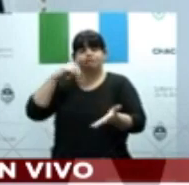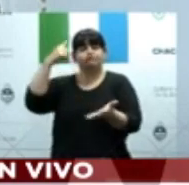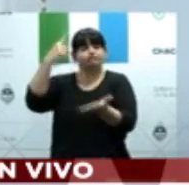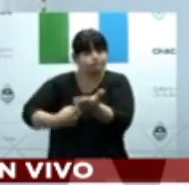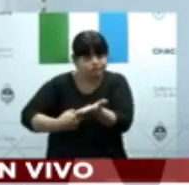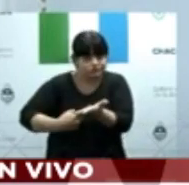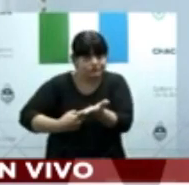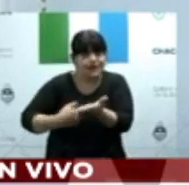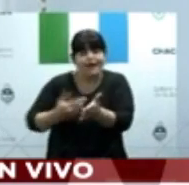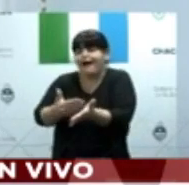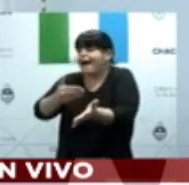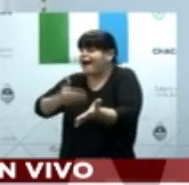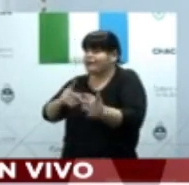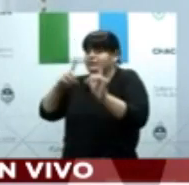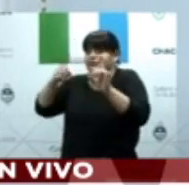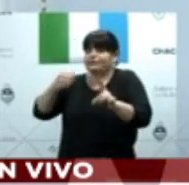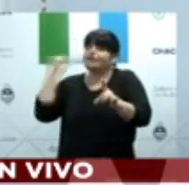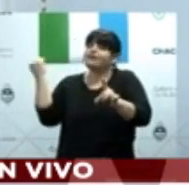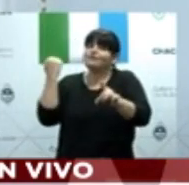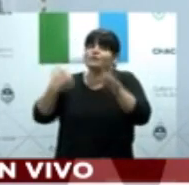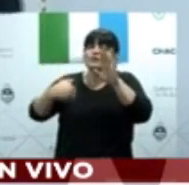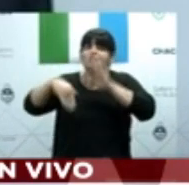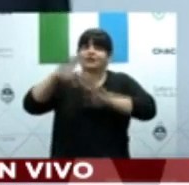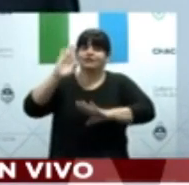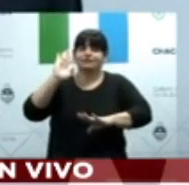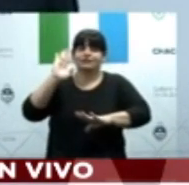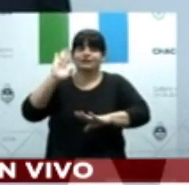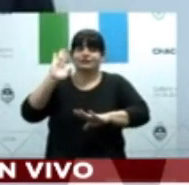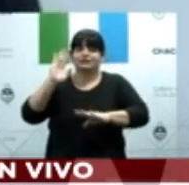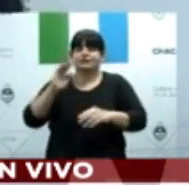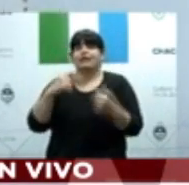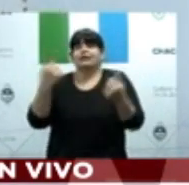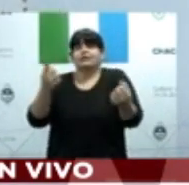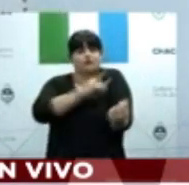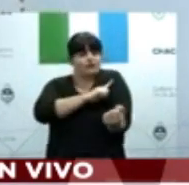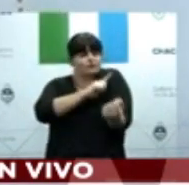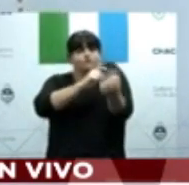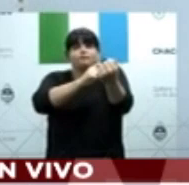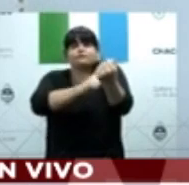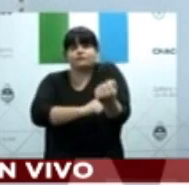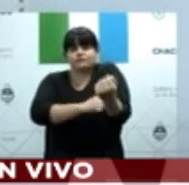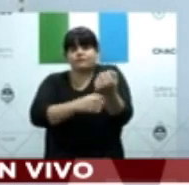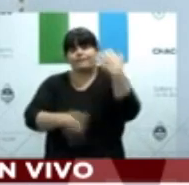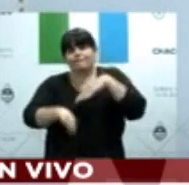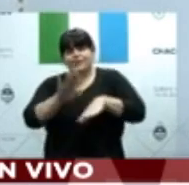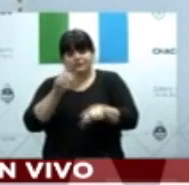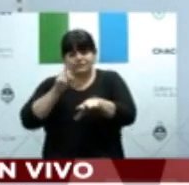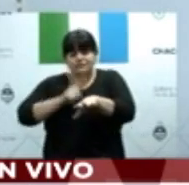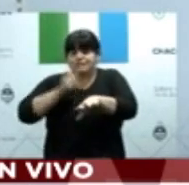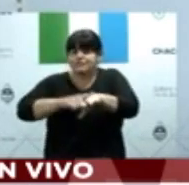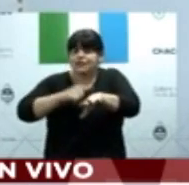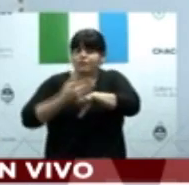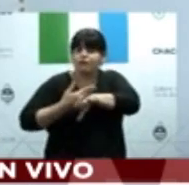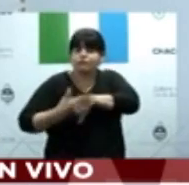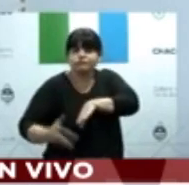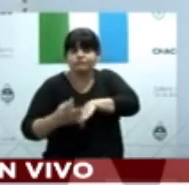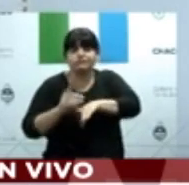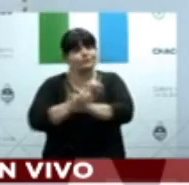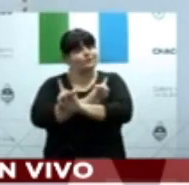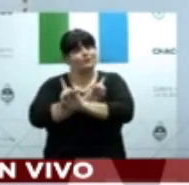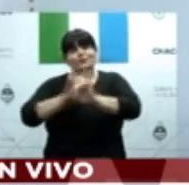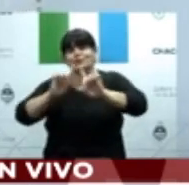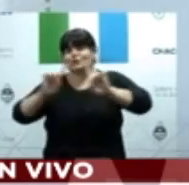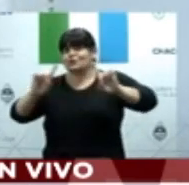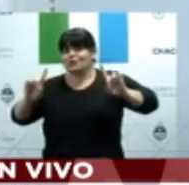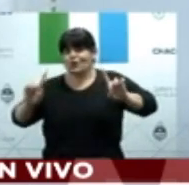no perdimos el tiempo. Tenemos todos los protocolos, tenemos todos los mecanismos de atención, pero obviamente